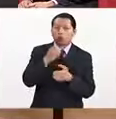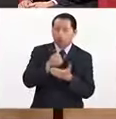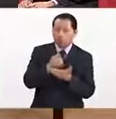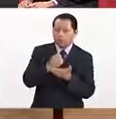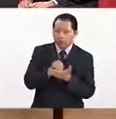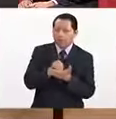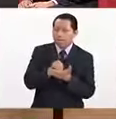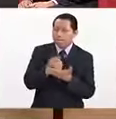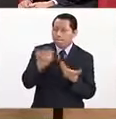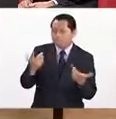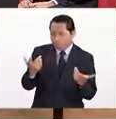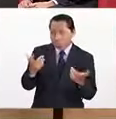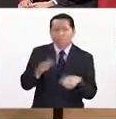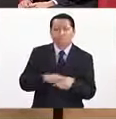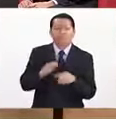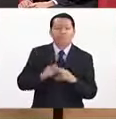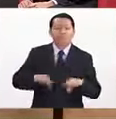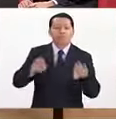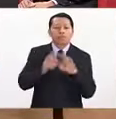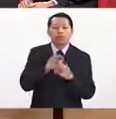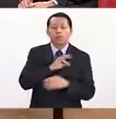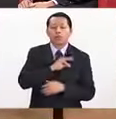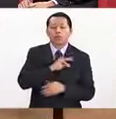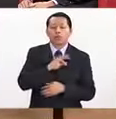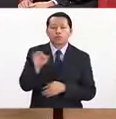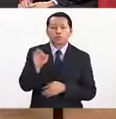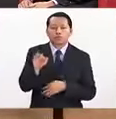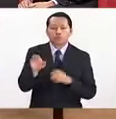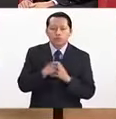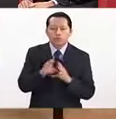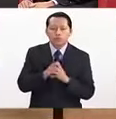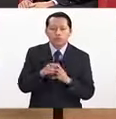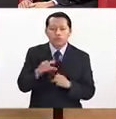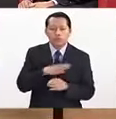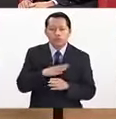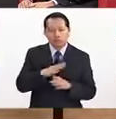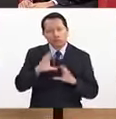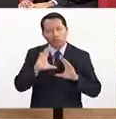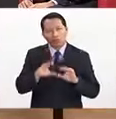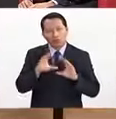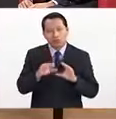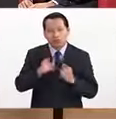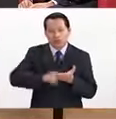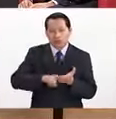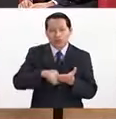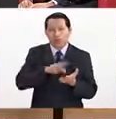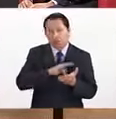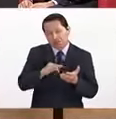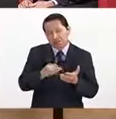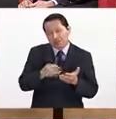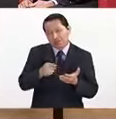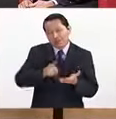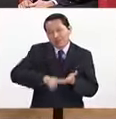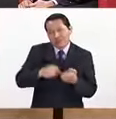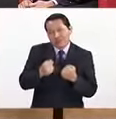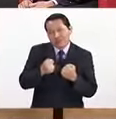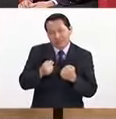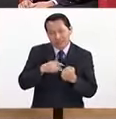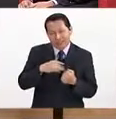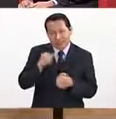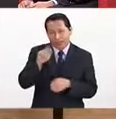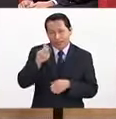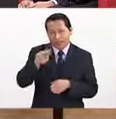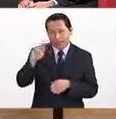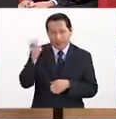sobre todo poder tener esta formación dentro de una gran institución como es el Politécnico